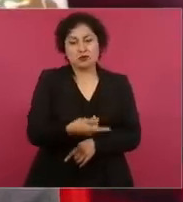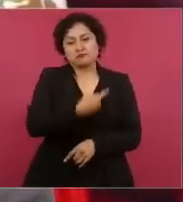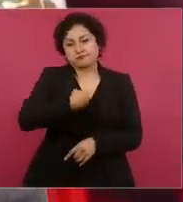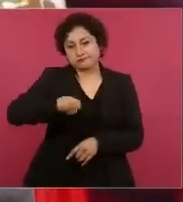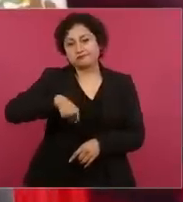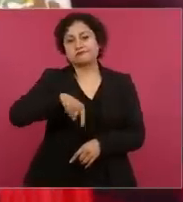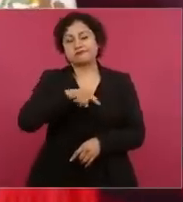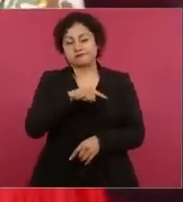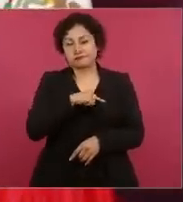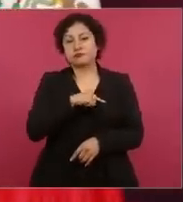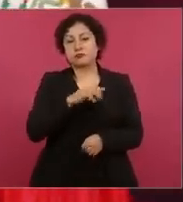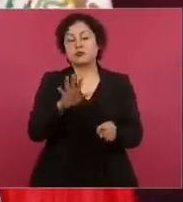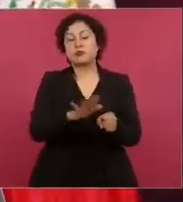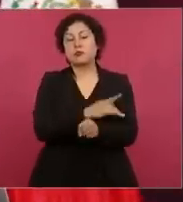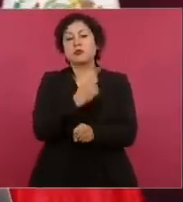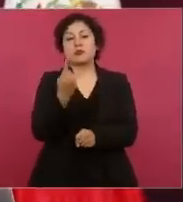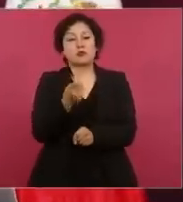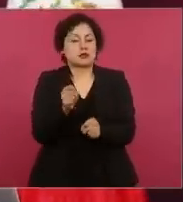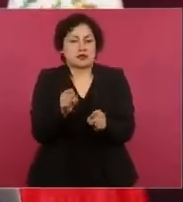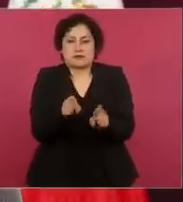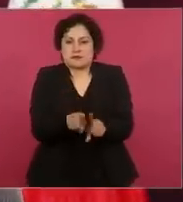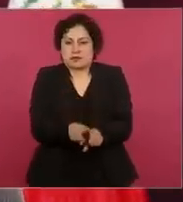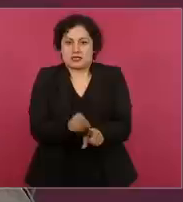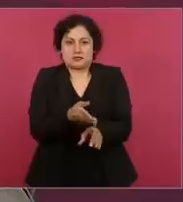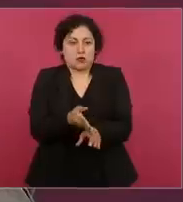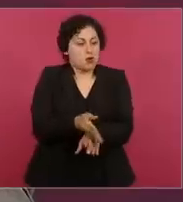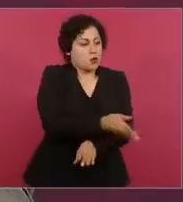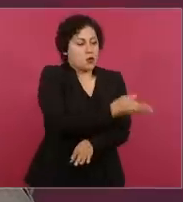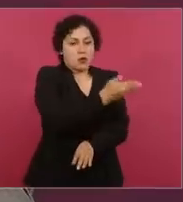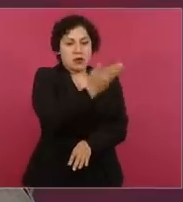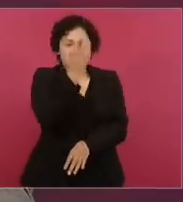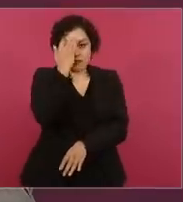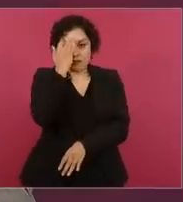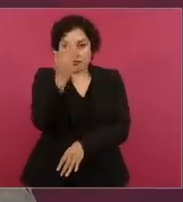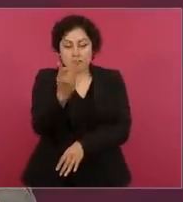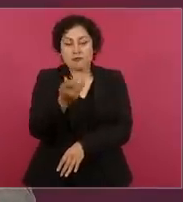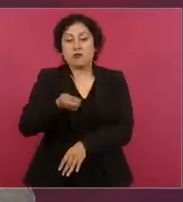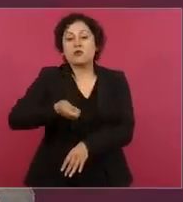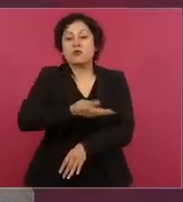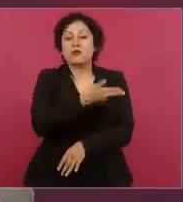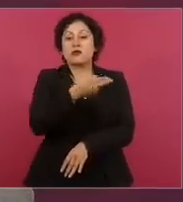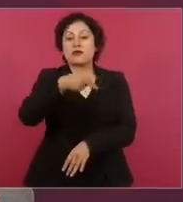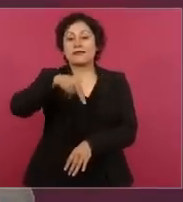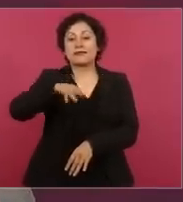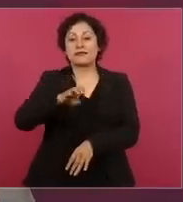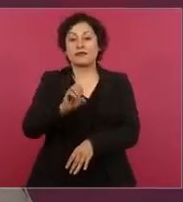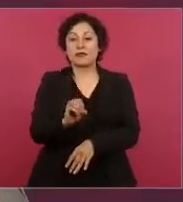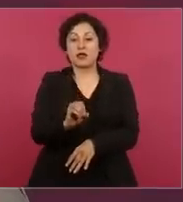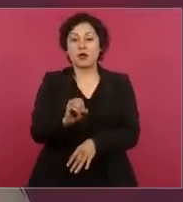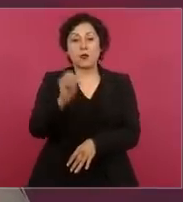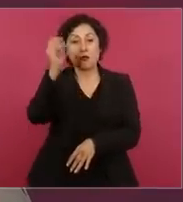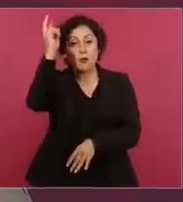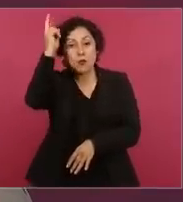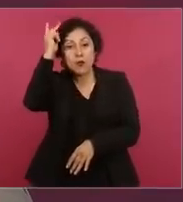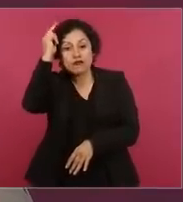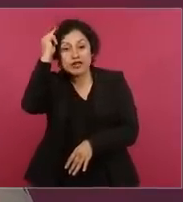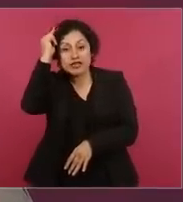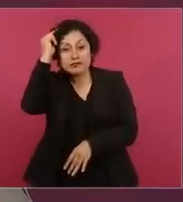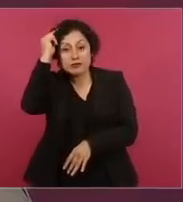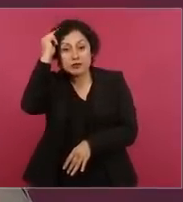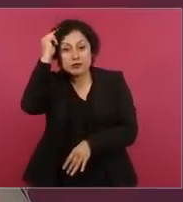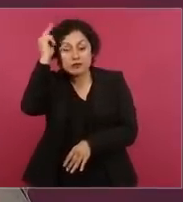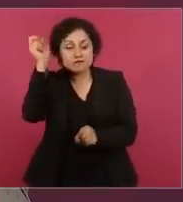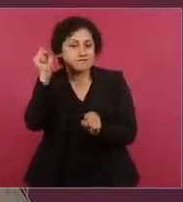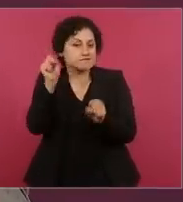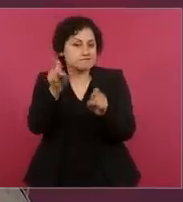historia. La como neoporfirismo se padeció durante 36 años.